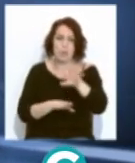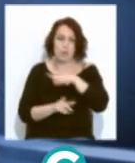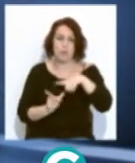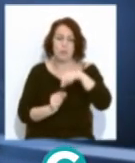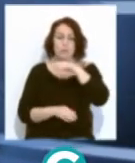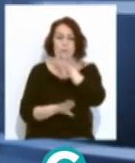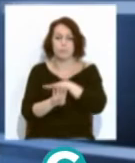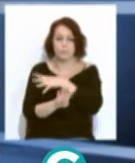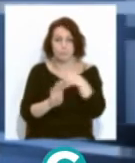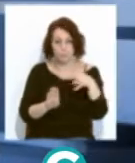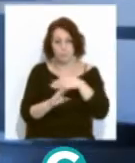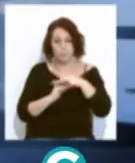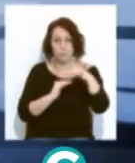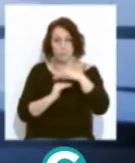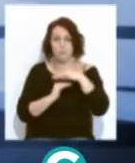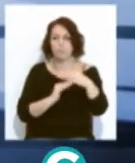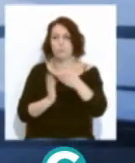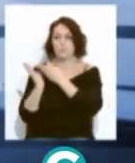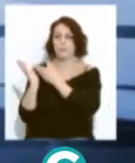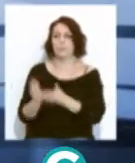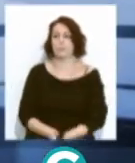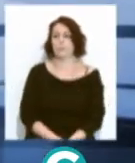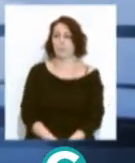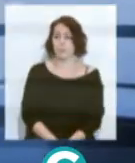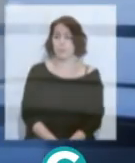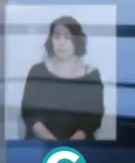continuación les ofrecemos la tabla de oleajes y mareas.